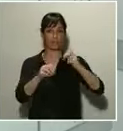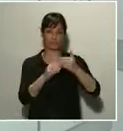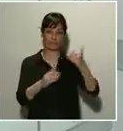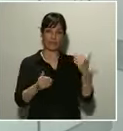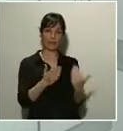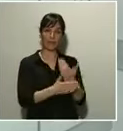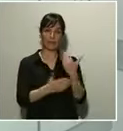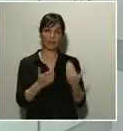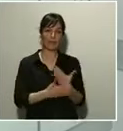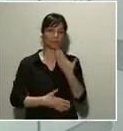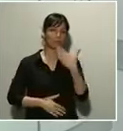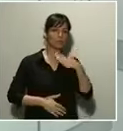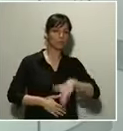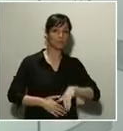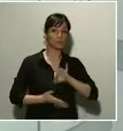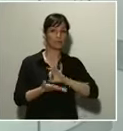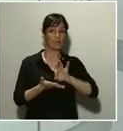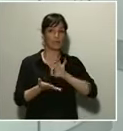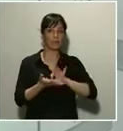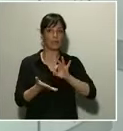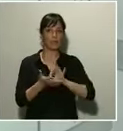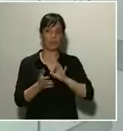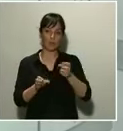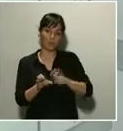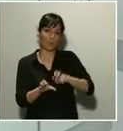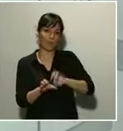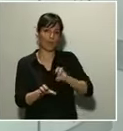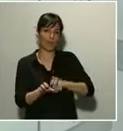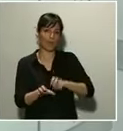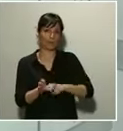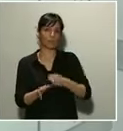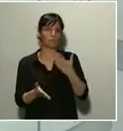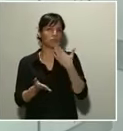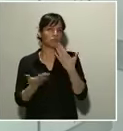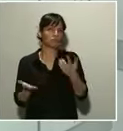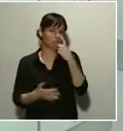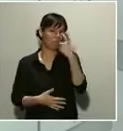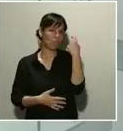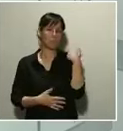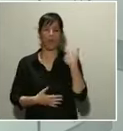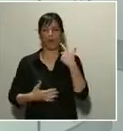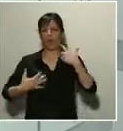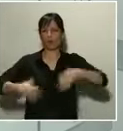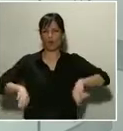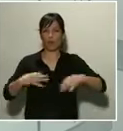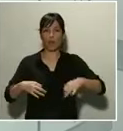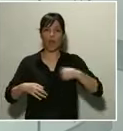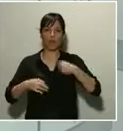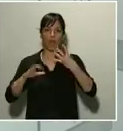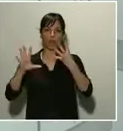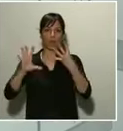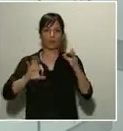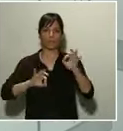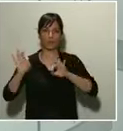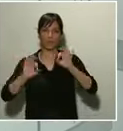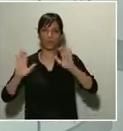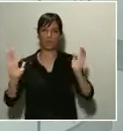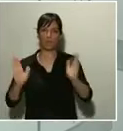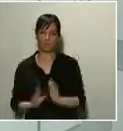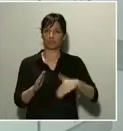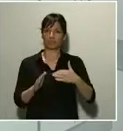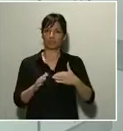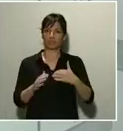95% menos de viajeros que en una situación de normalidad. Y en el caso de los vehículos ligeros que